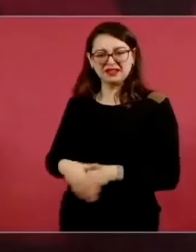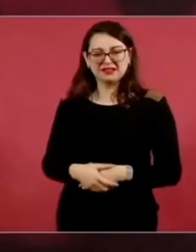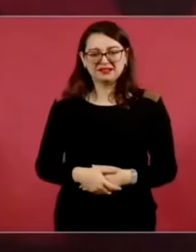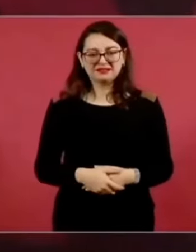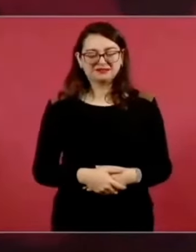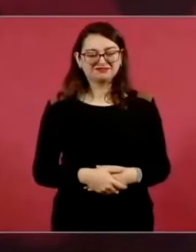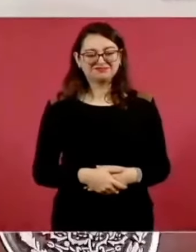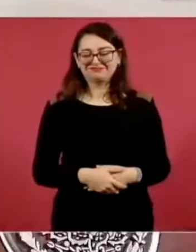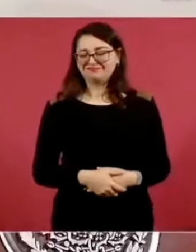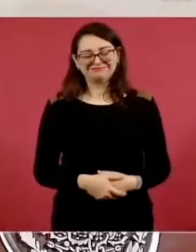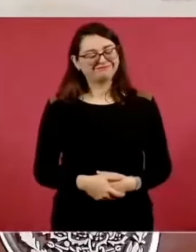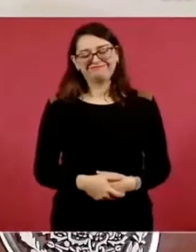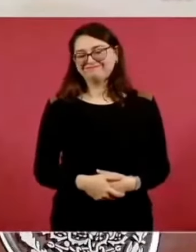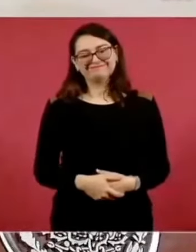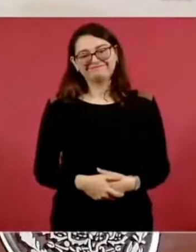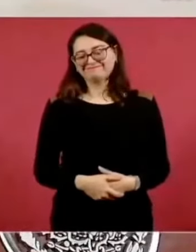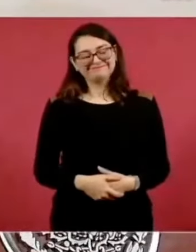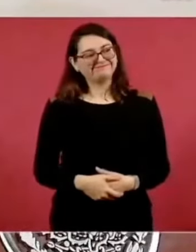No, no, este,